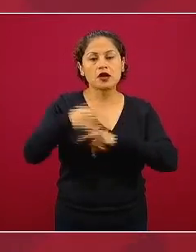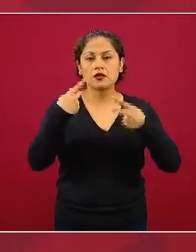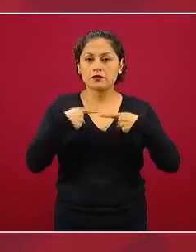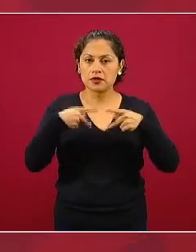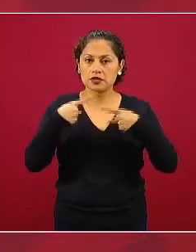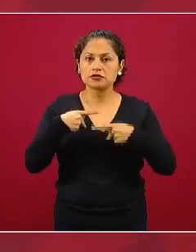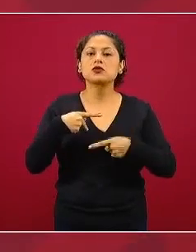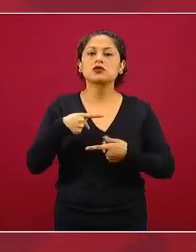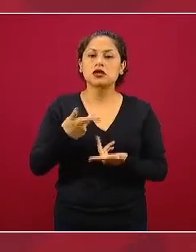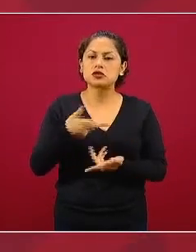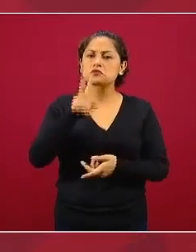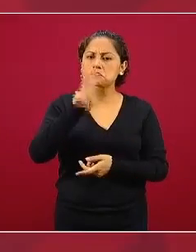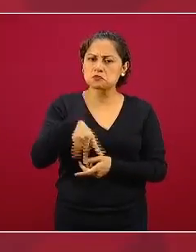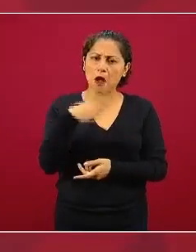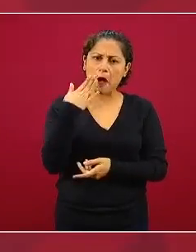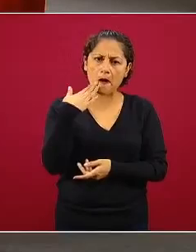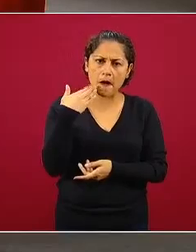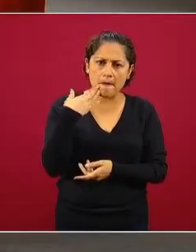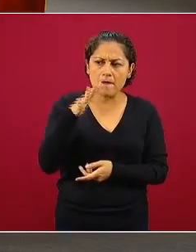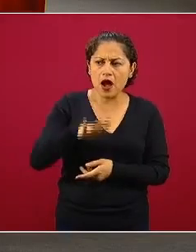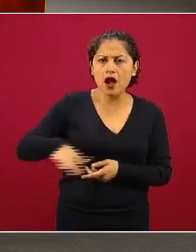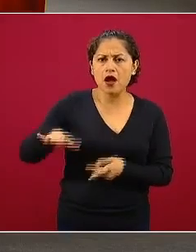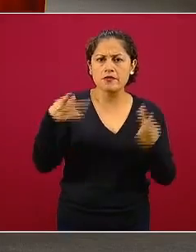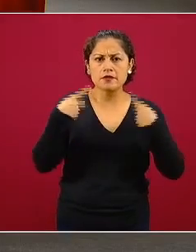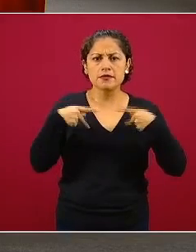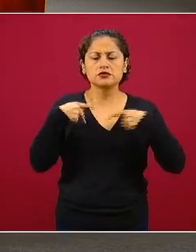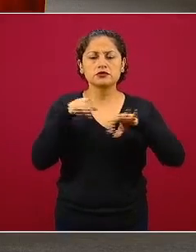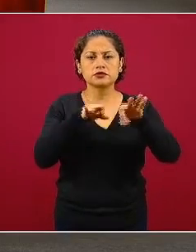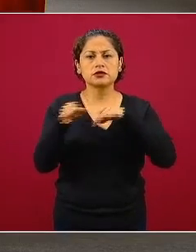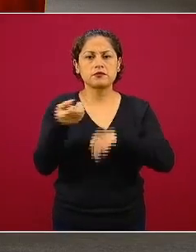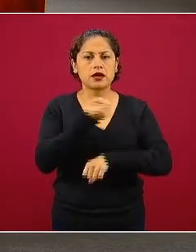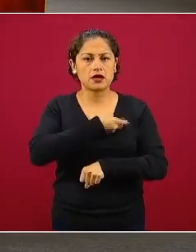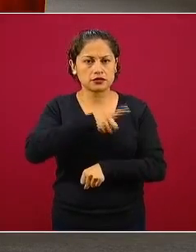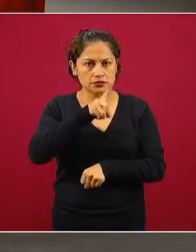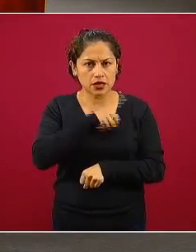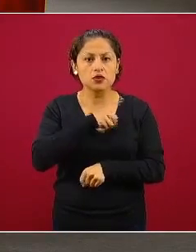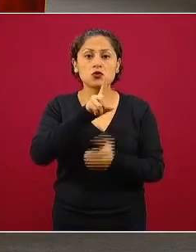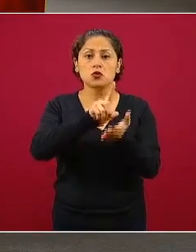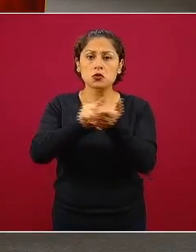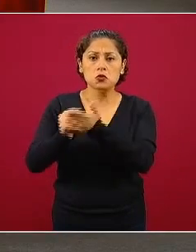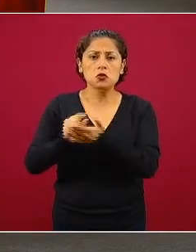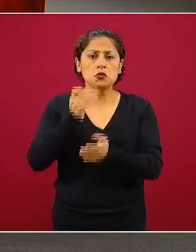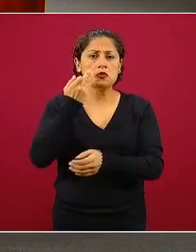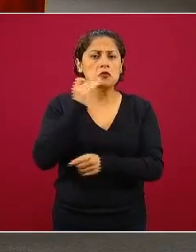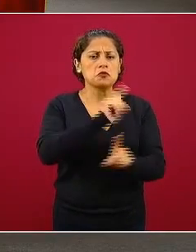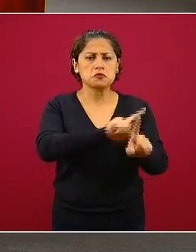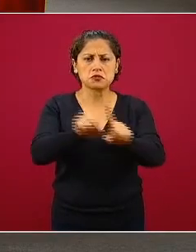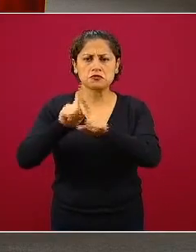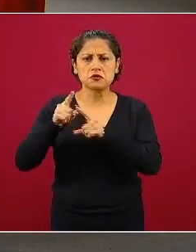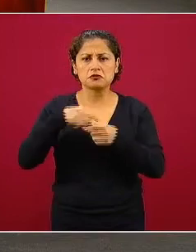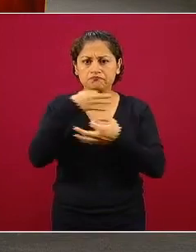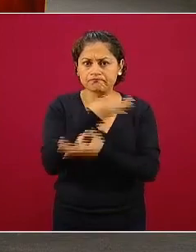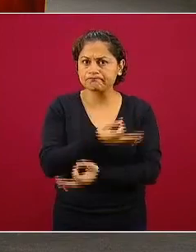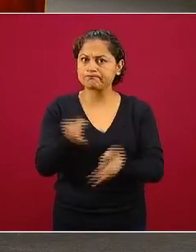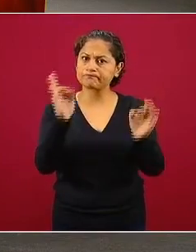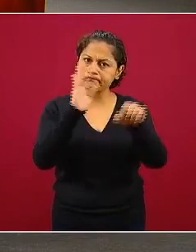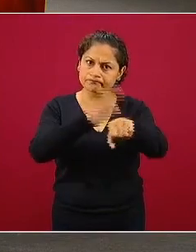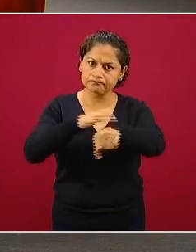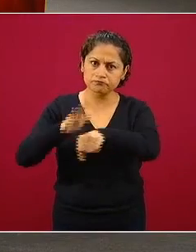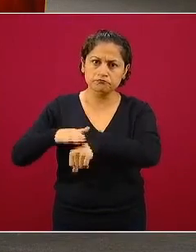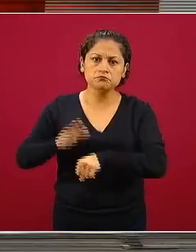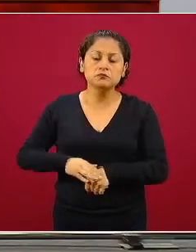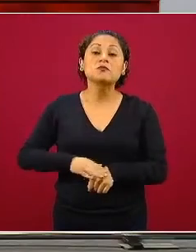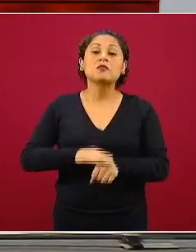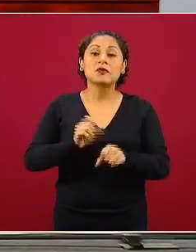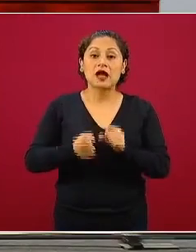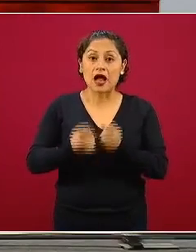trabajadores y trabajadores de la salud condenas explícitas en redes sociales en comunicados públicos etcétera en algunas entidades federativas